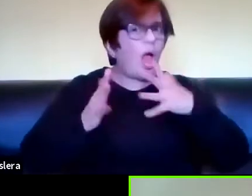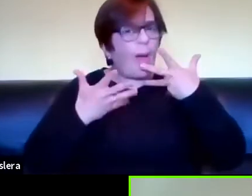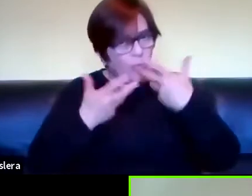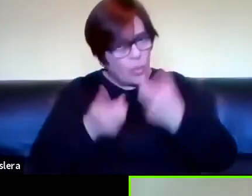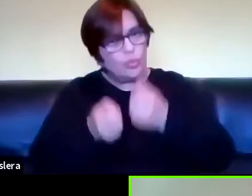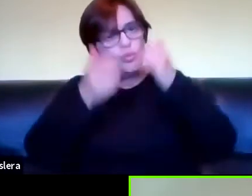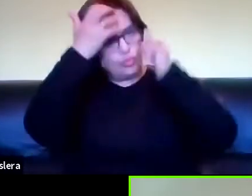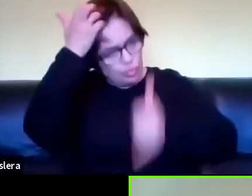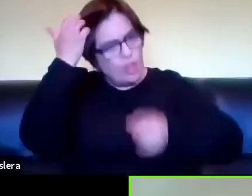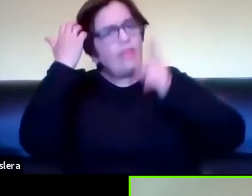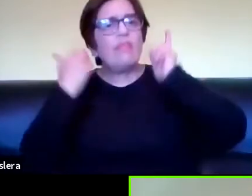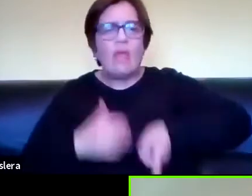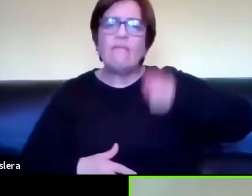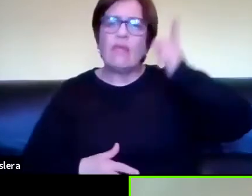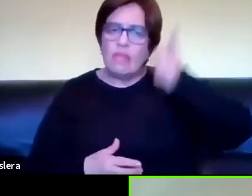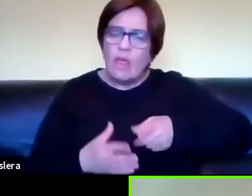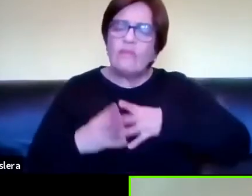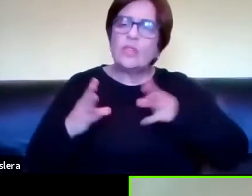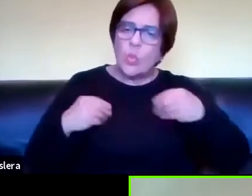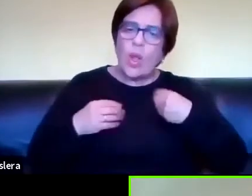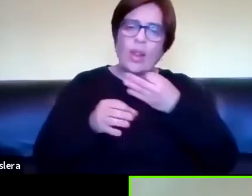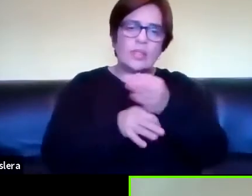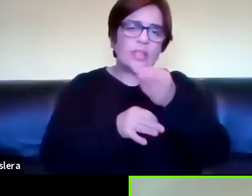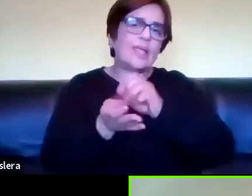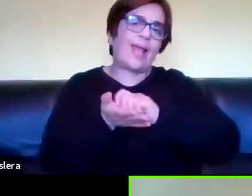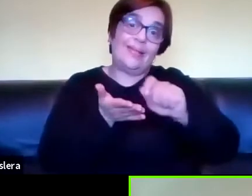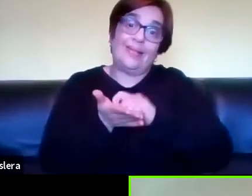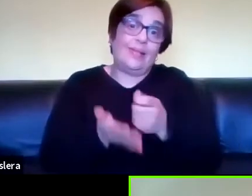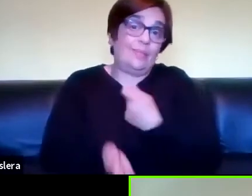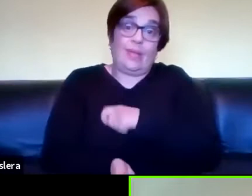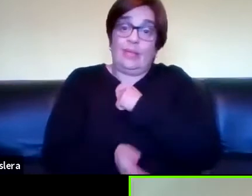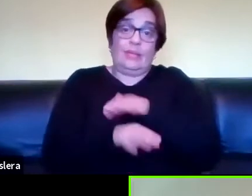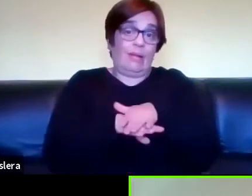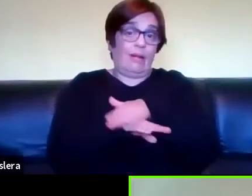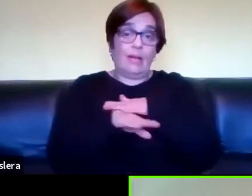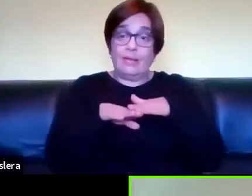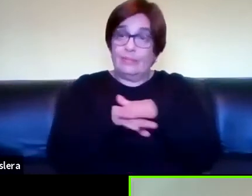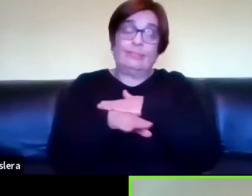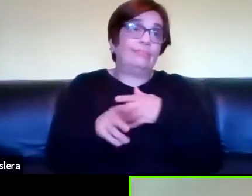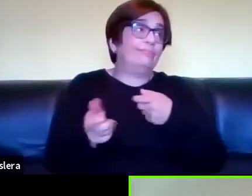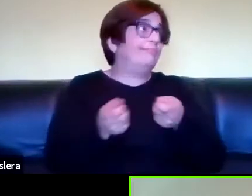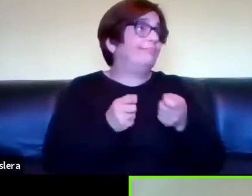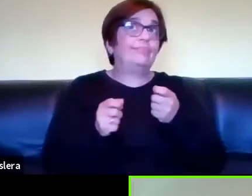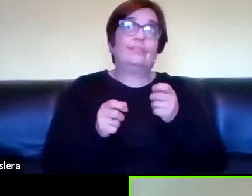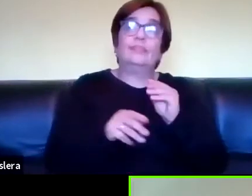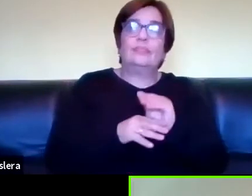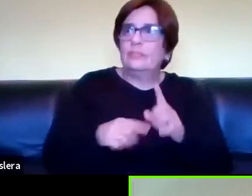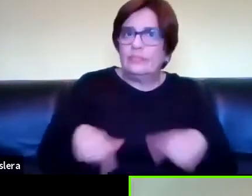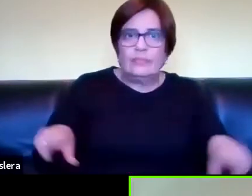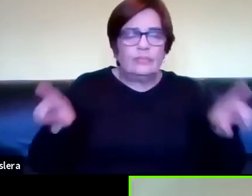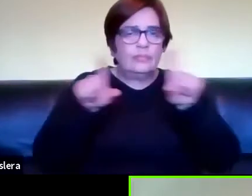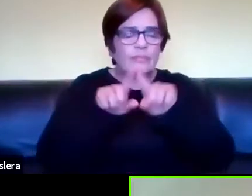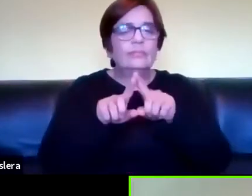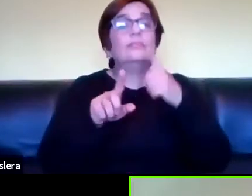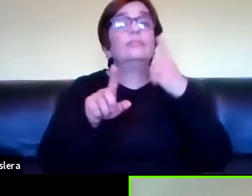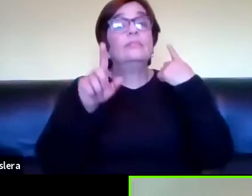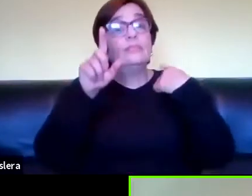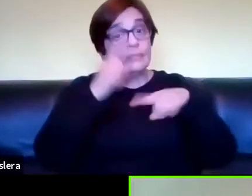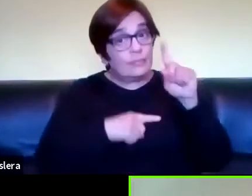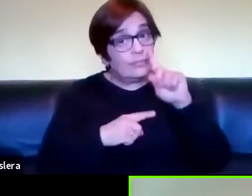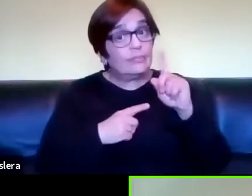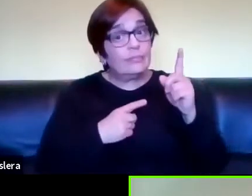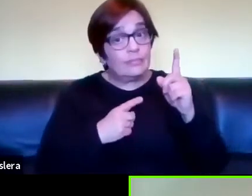escuela tiene que enseñar el español escrito porque el español escrito es básico para manejarnos en la cultura letrada pero creo que también hay que